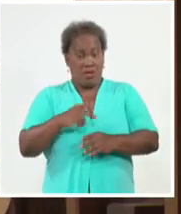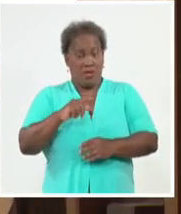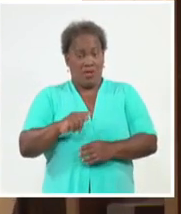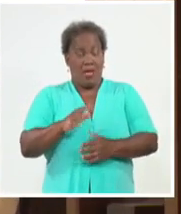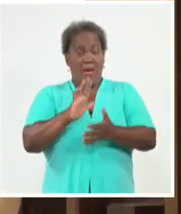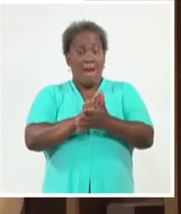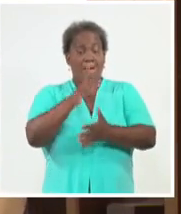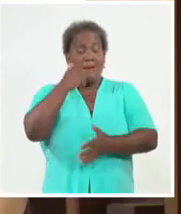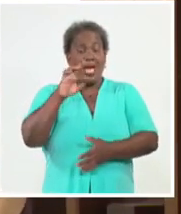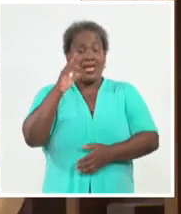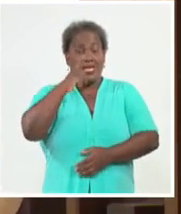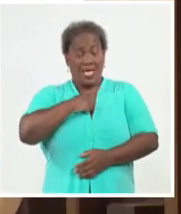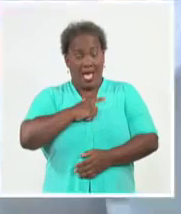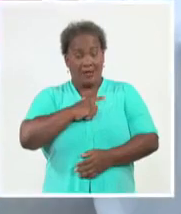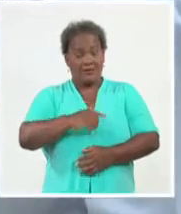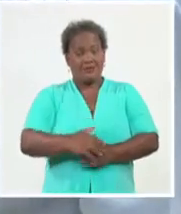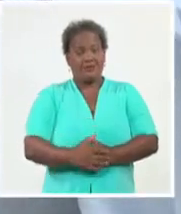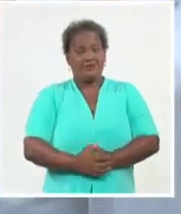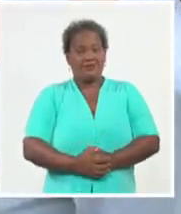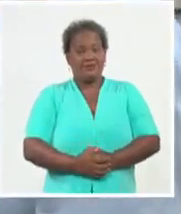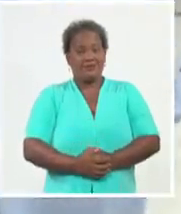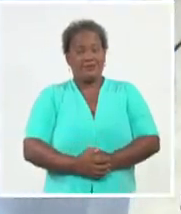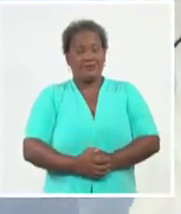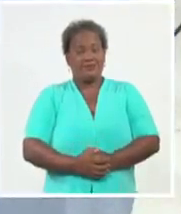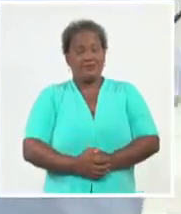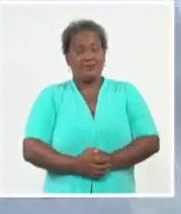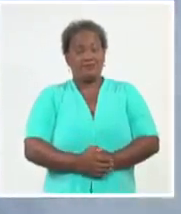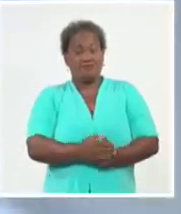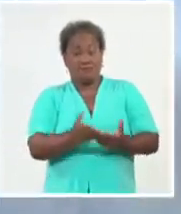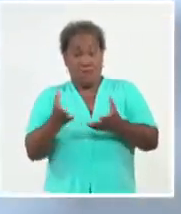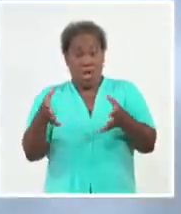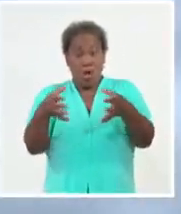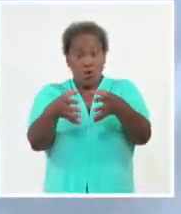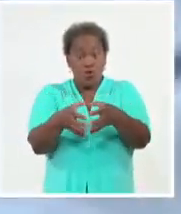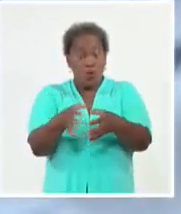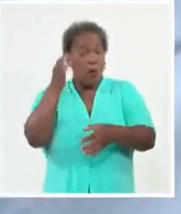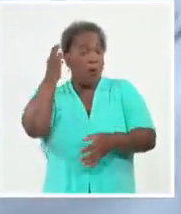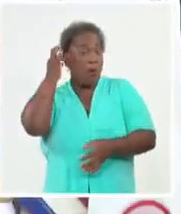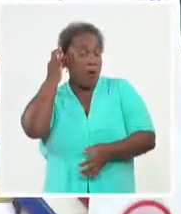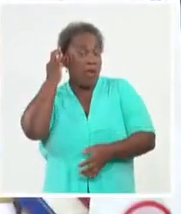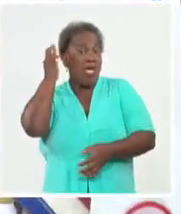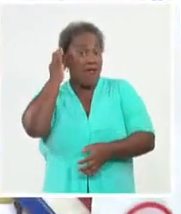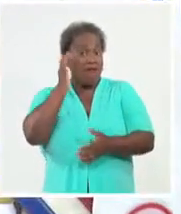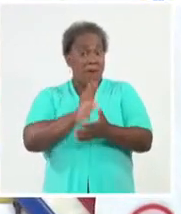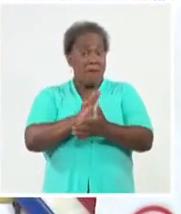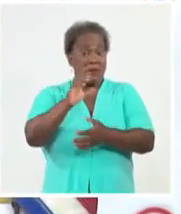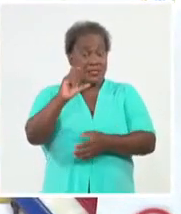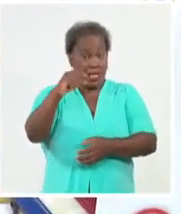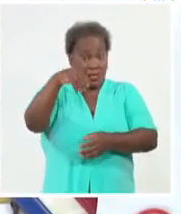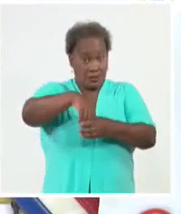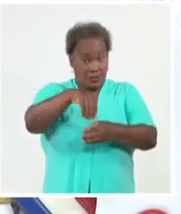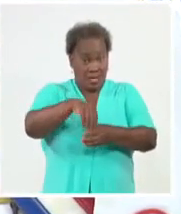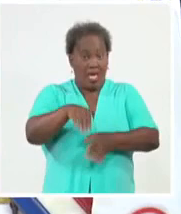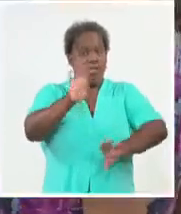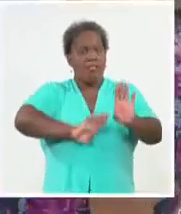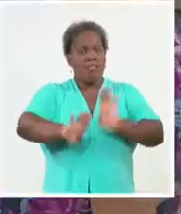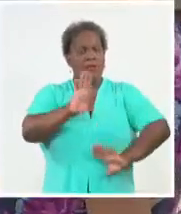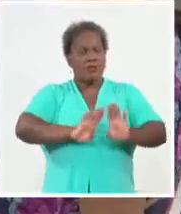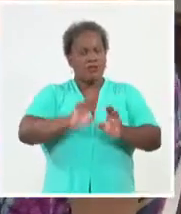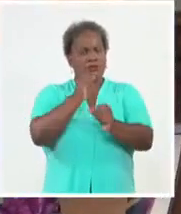Antonia Torres Cabrera. Estas federadas son dignas defensoras de la obra revolucionaria,